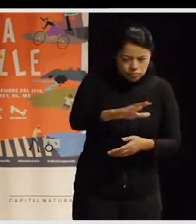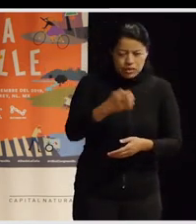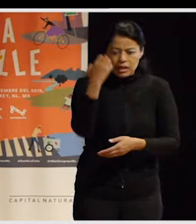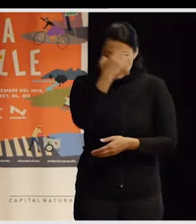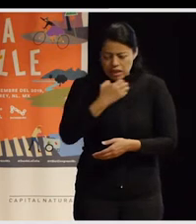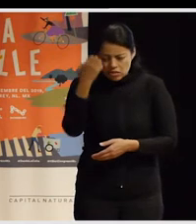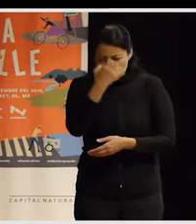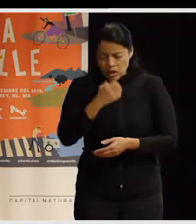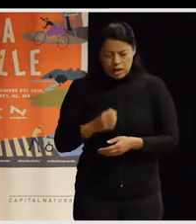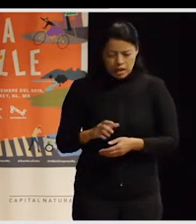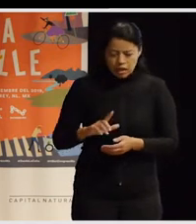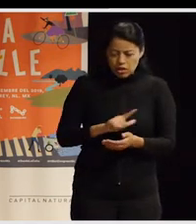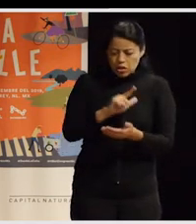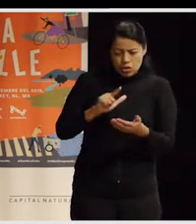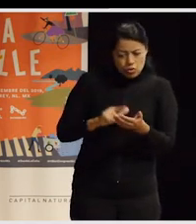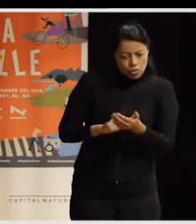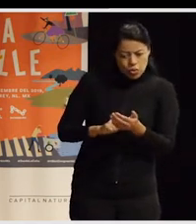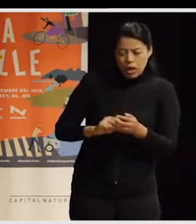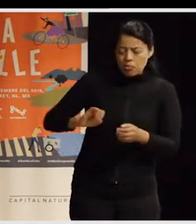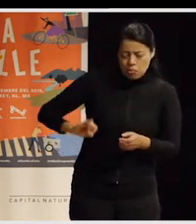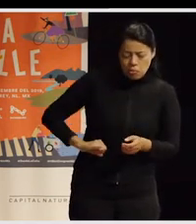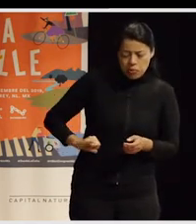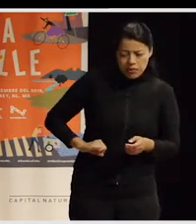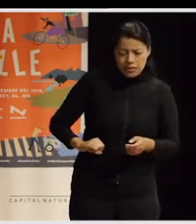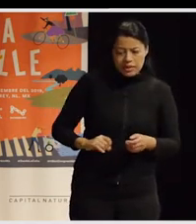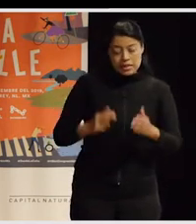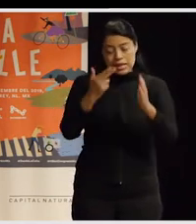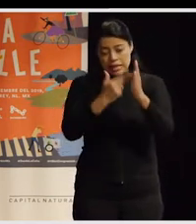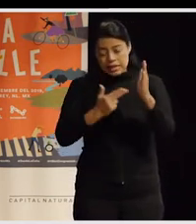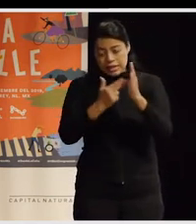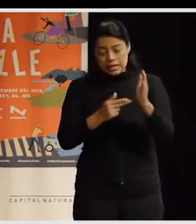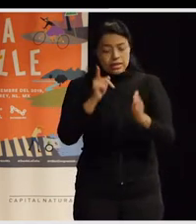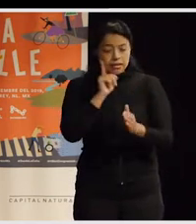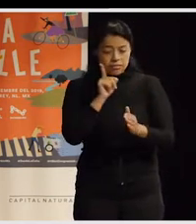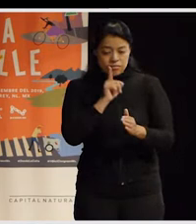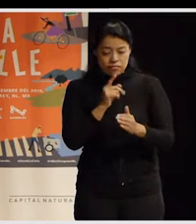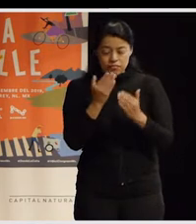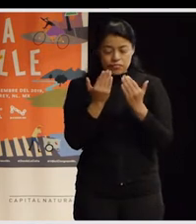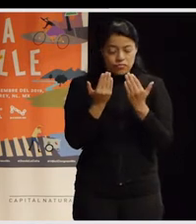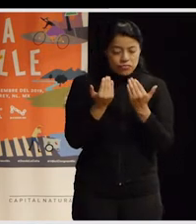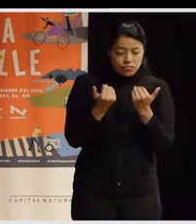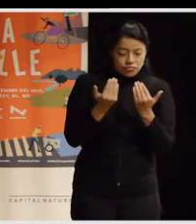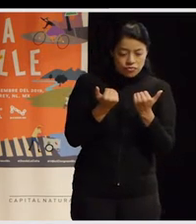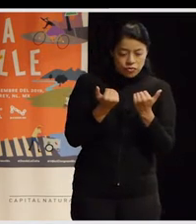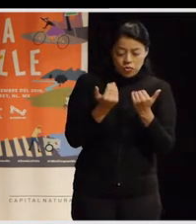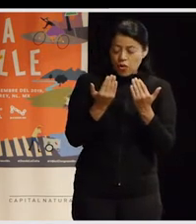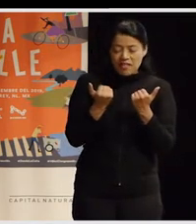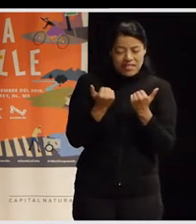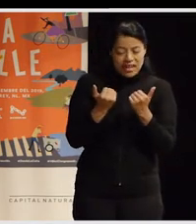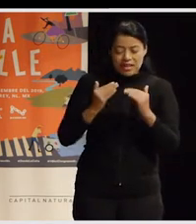parece súper interesante y es que en el grupo, en el taller de las mujeres no existía la dimensión casa,